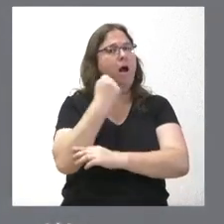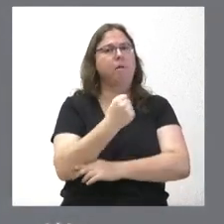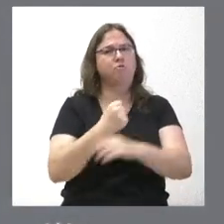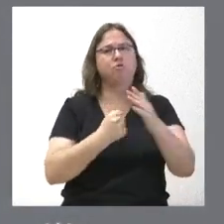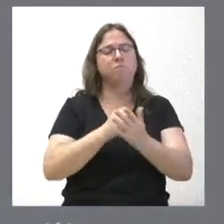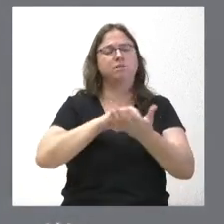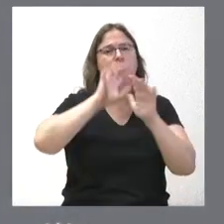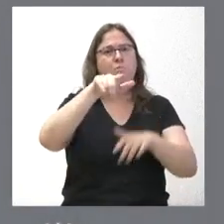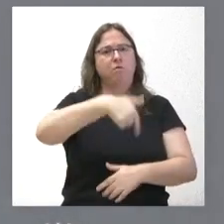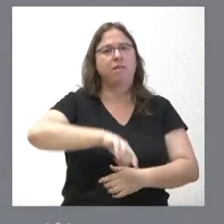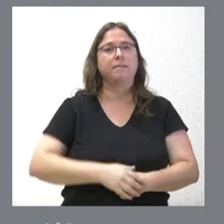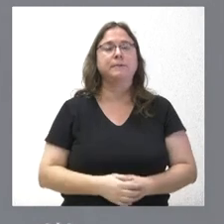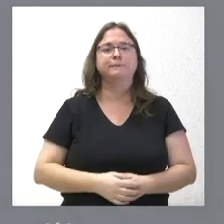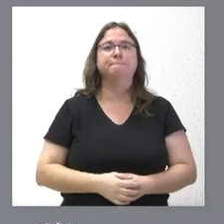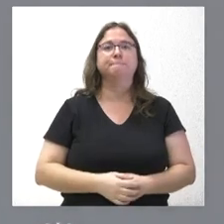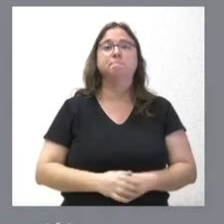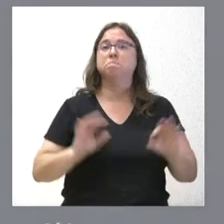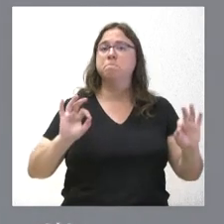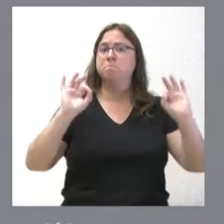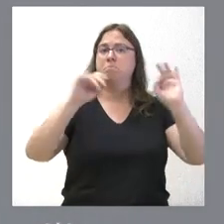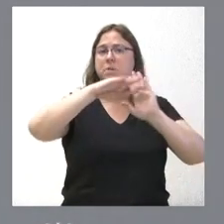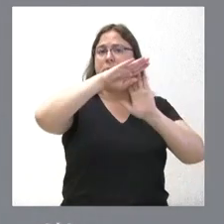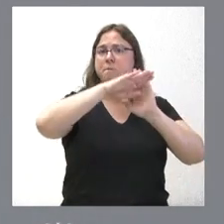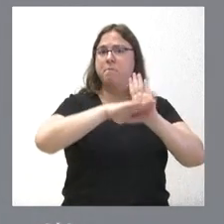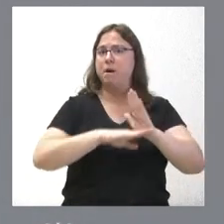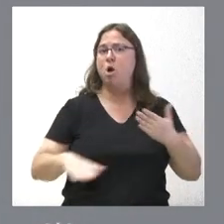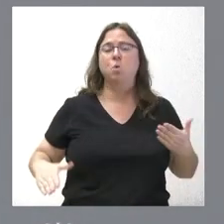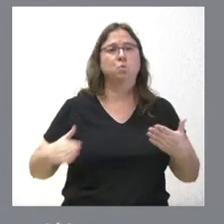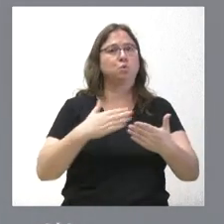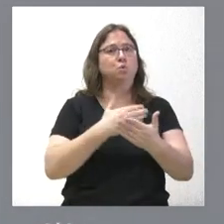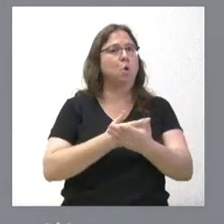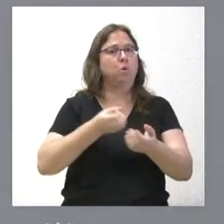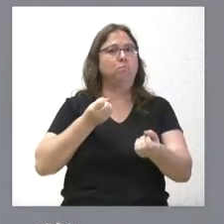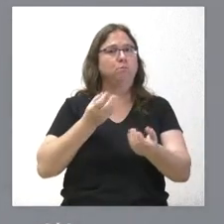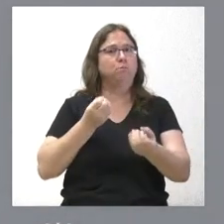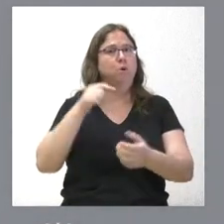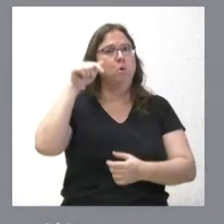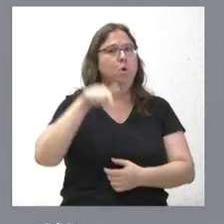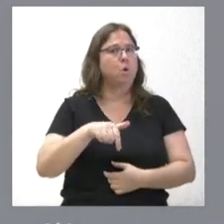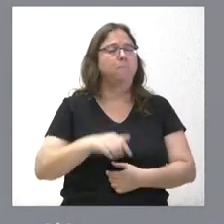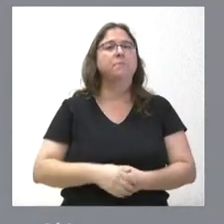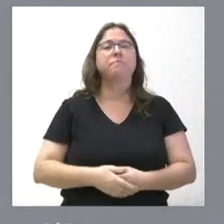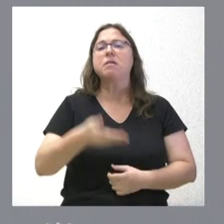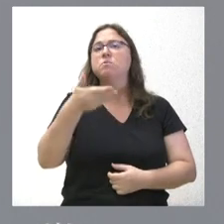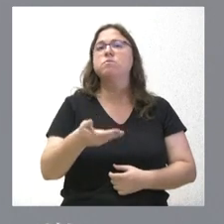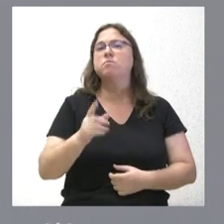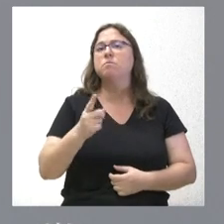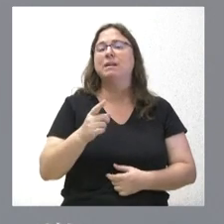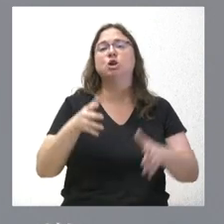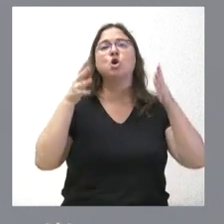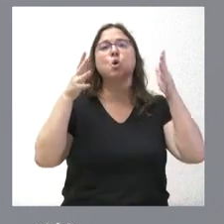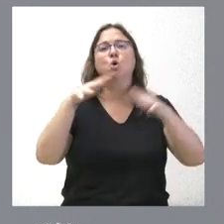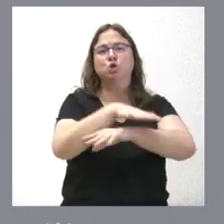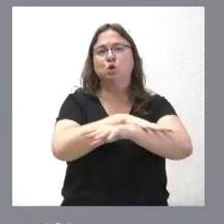el respaldo posible. Y estos son todos los asuntos que han sido objeto de consideración más relevantes en el Consejo de